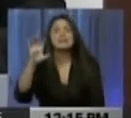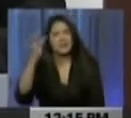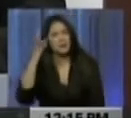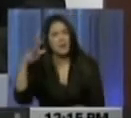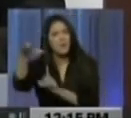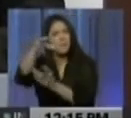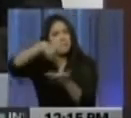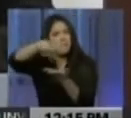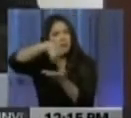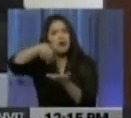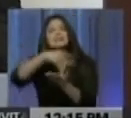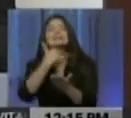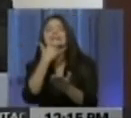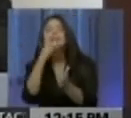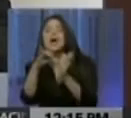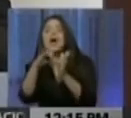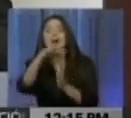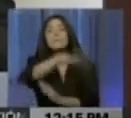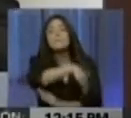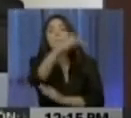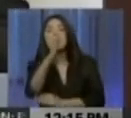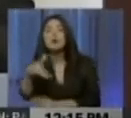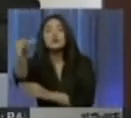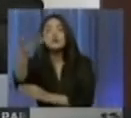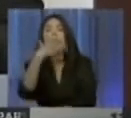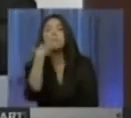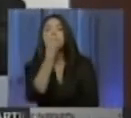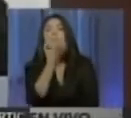a la altura de Bellomonte y Plaza Venezuela.